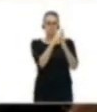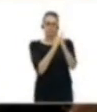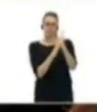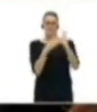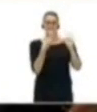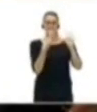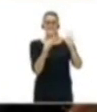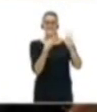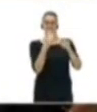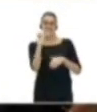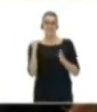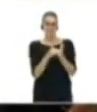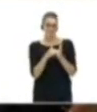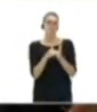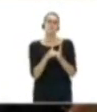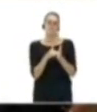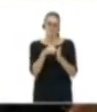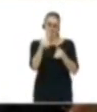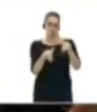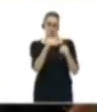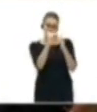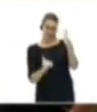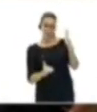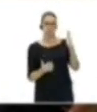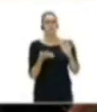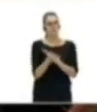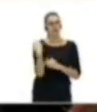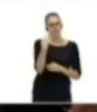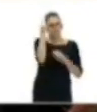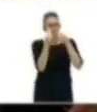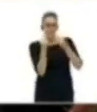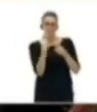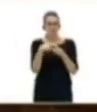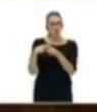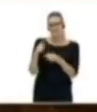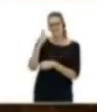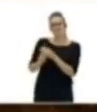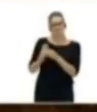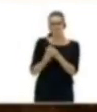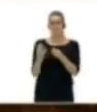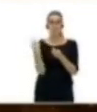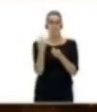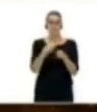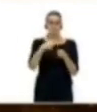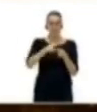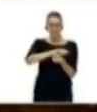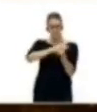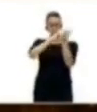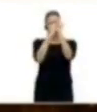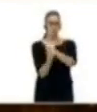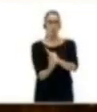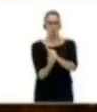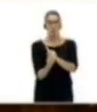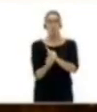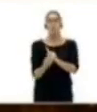reflexionar y darse cuenta que no han hecho las cosas bien y que deben dar un giro a sus políticas. Por primera vez